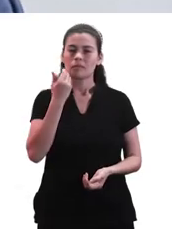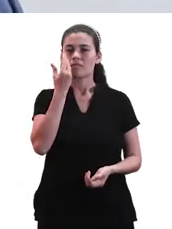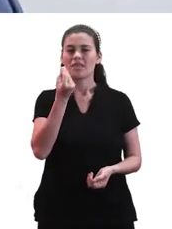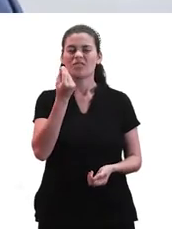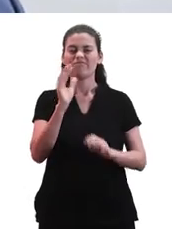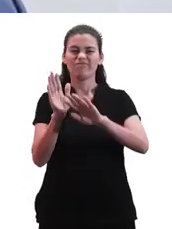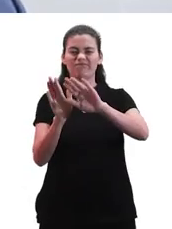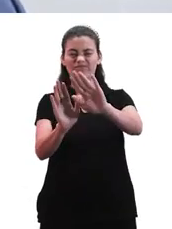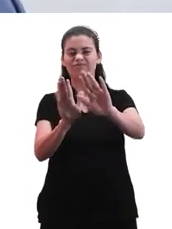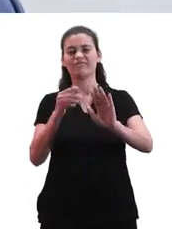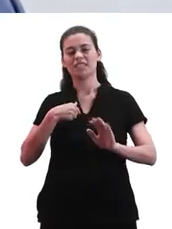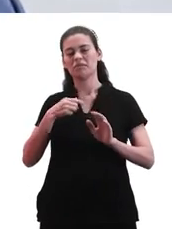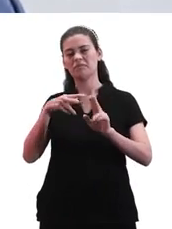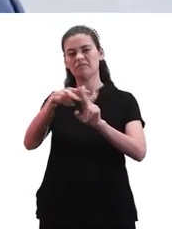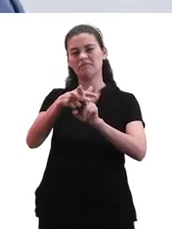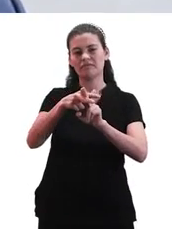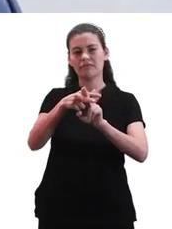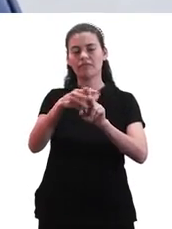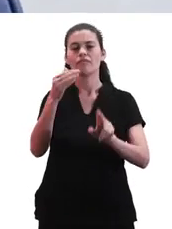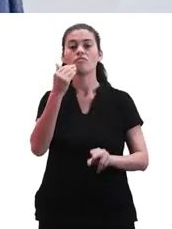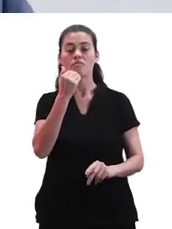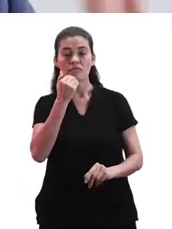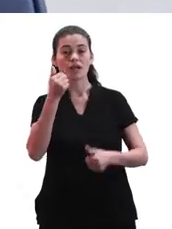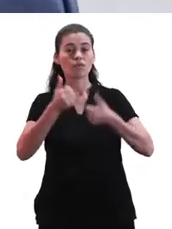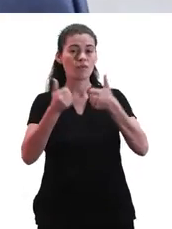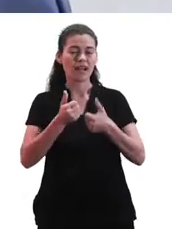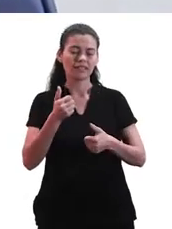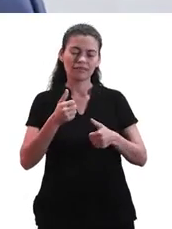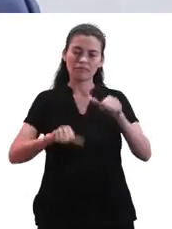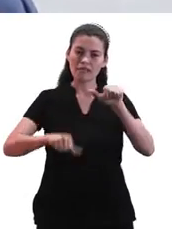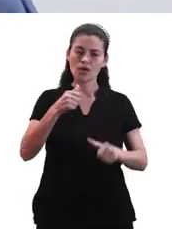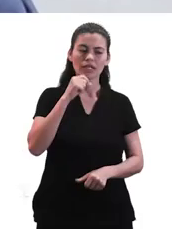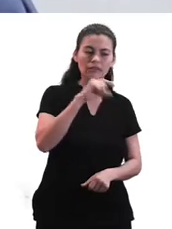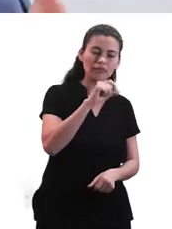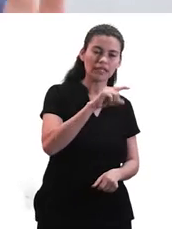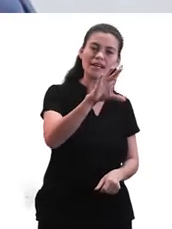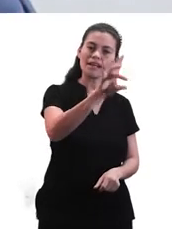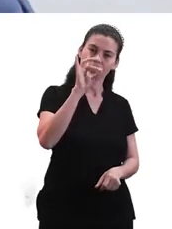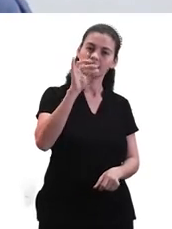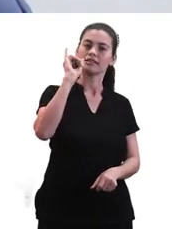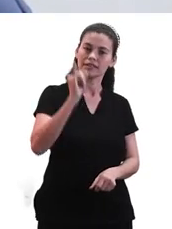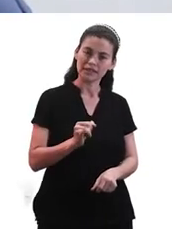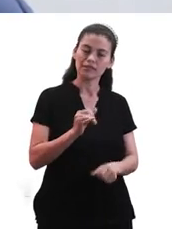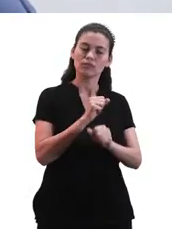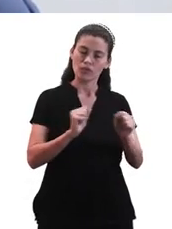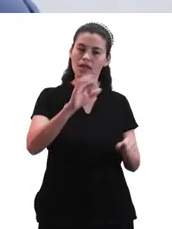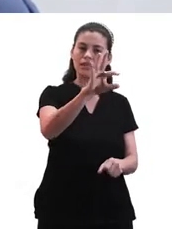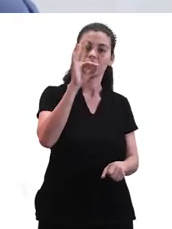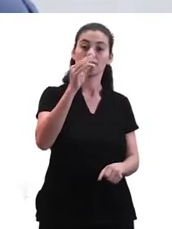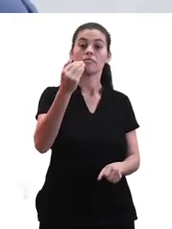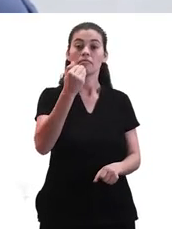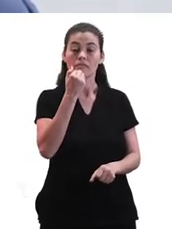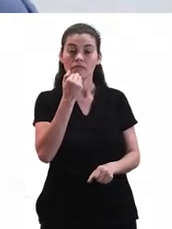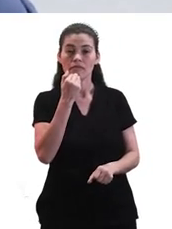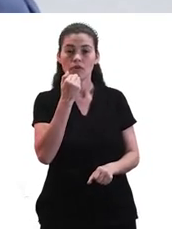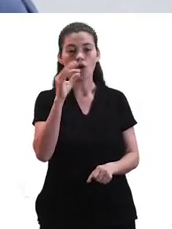error, prefiero no elegir. Tenemos que impulsar más el decidir y después vemos que ocurre en tu decisión con algunos parámetros, por supuesto. ¿O